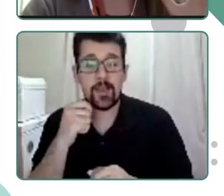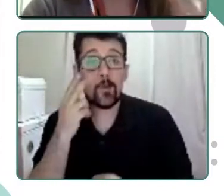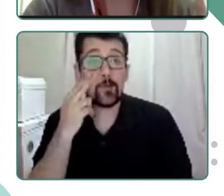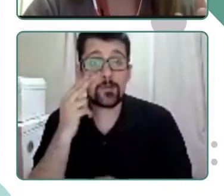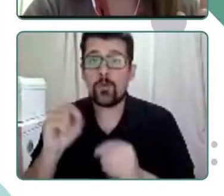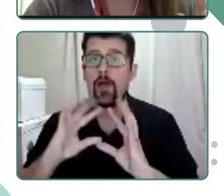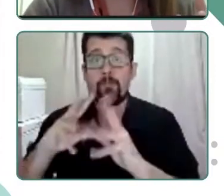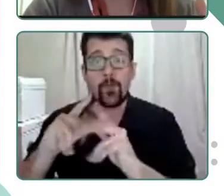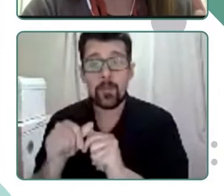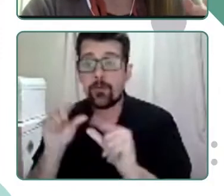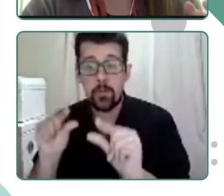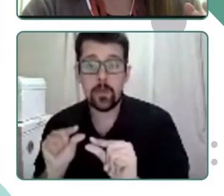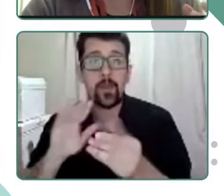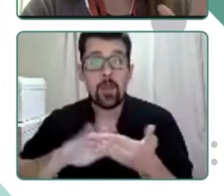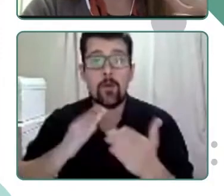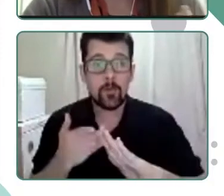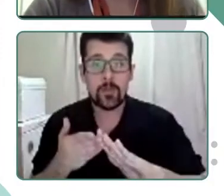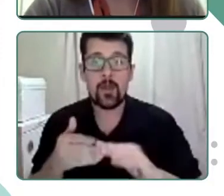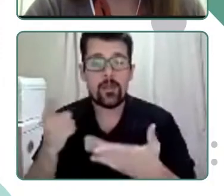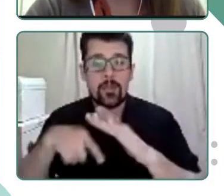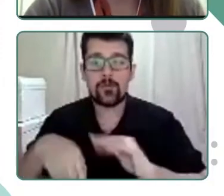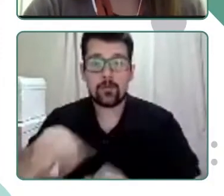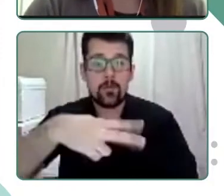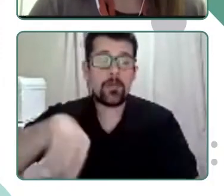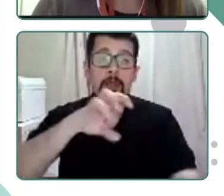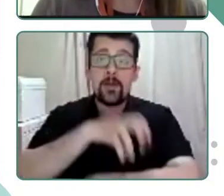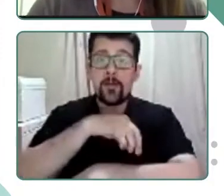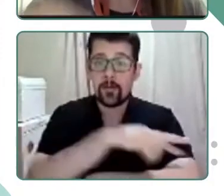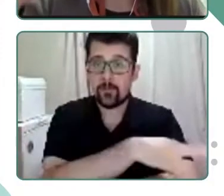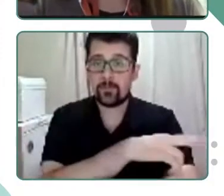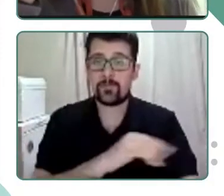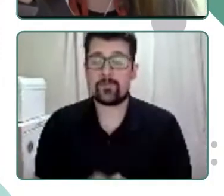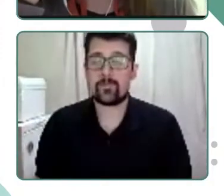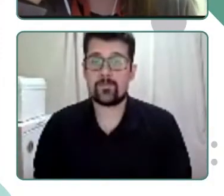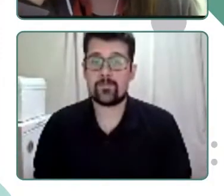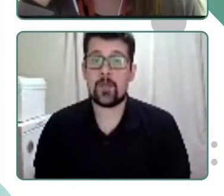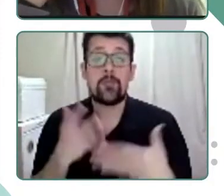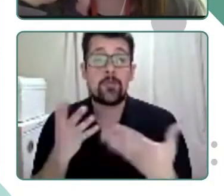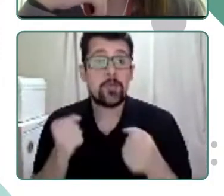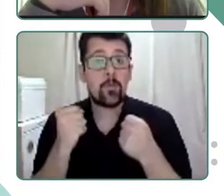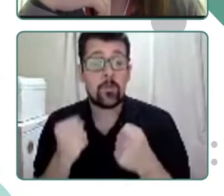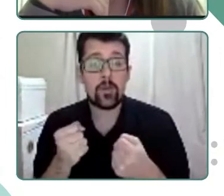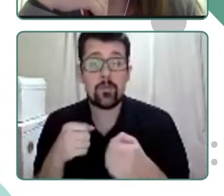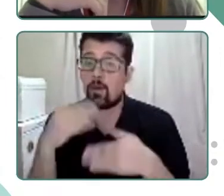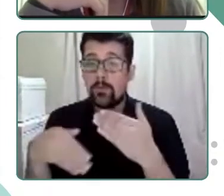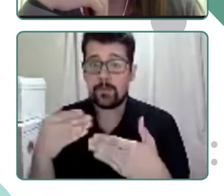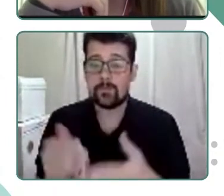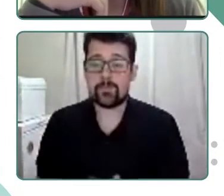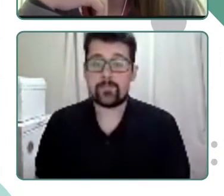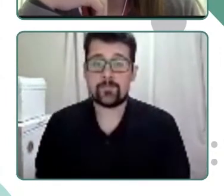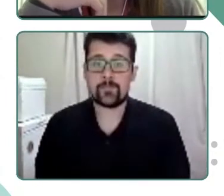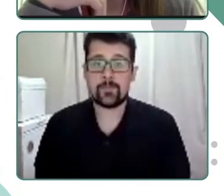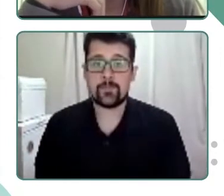de una pequeña comunidad dentro de nuestra región de los ríos. Entonces podemos pasar a la siguiente.